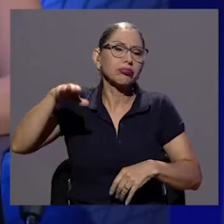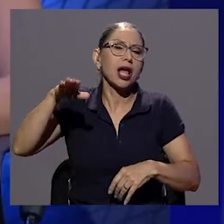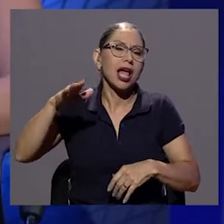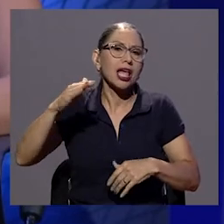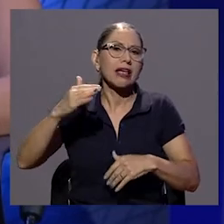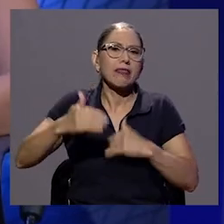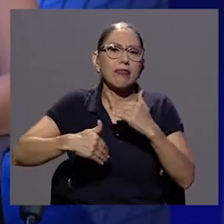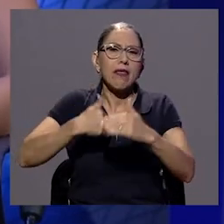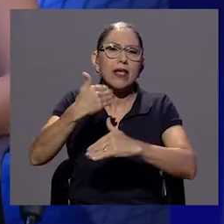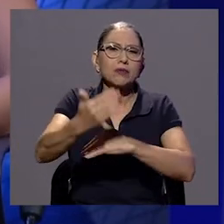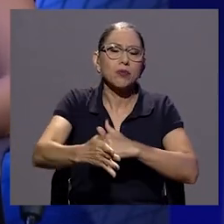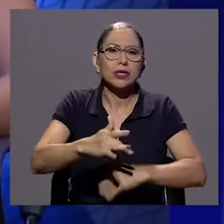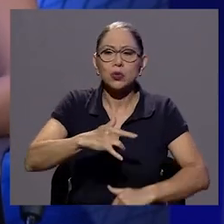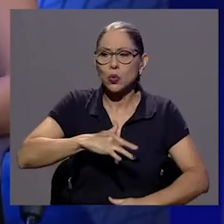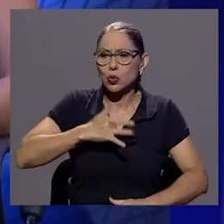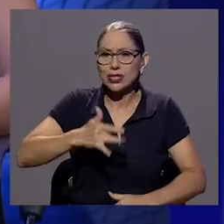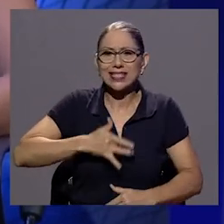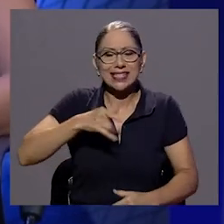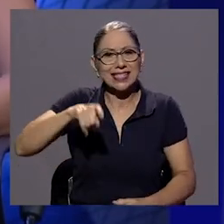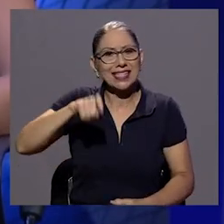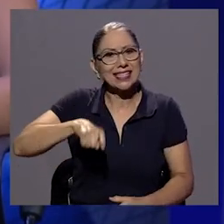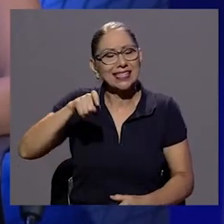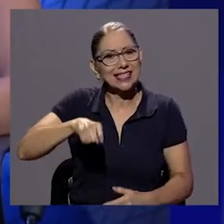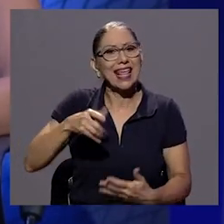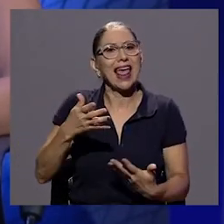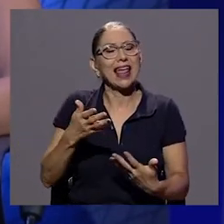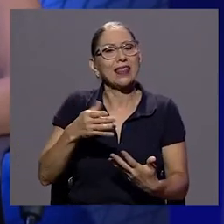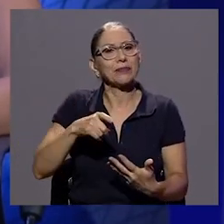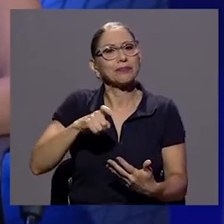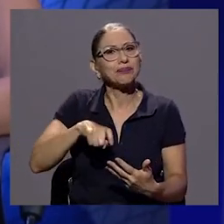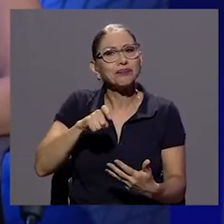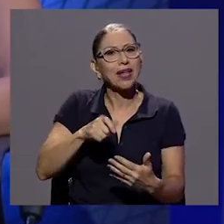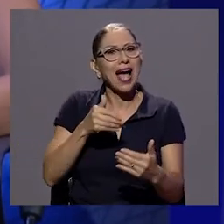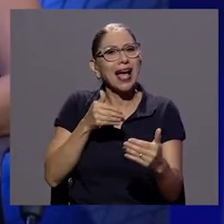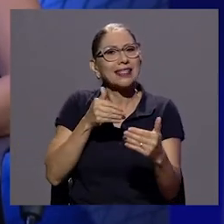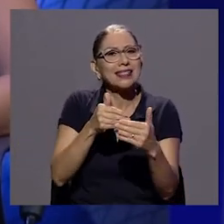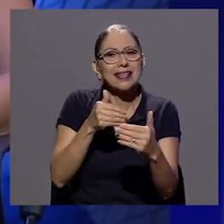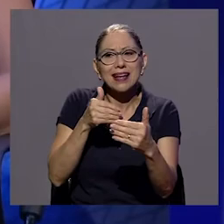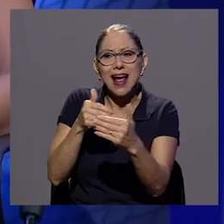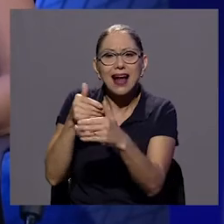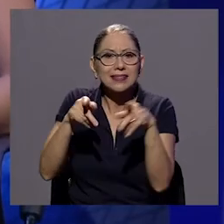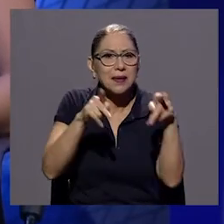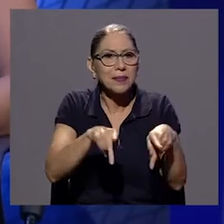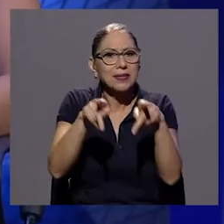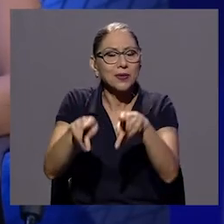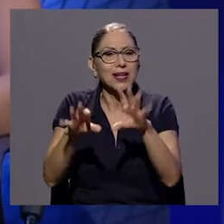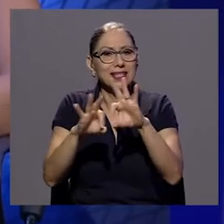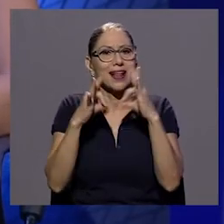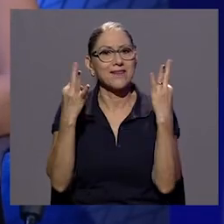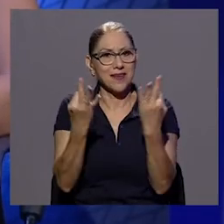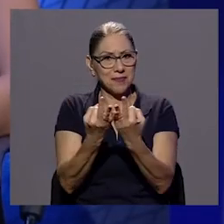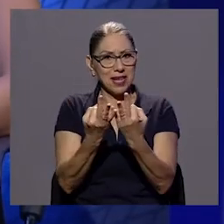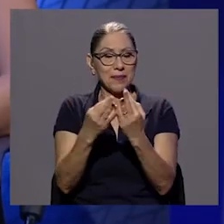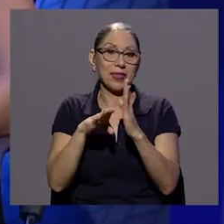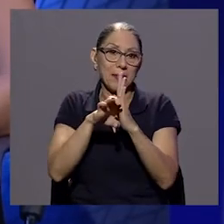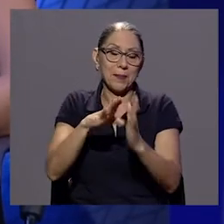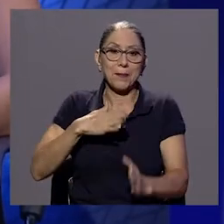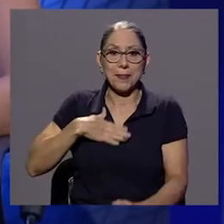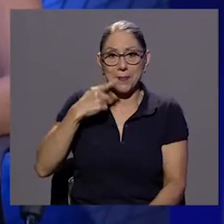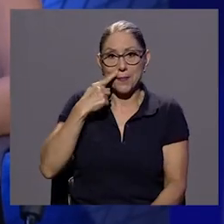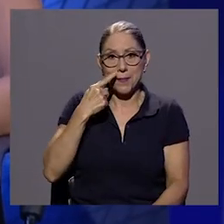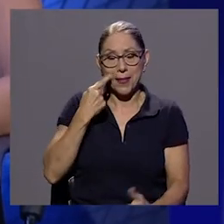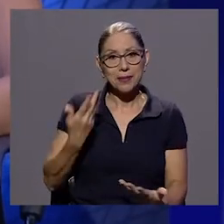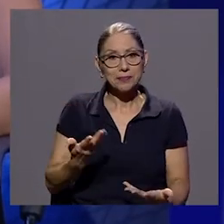va después sintiendo como ciertas necesidades de acercarse a ciertas personas de la familia verdad, en este caso mi papá